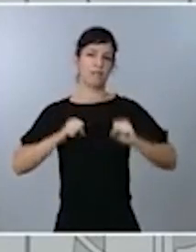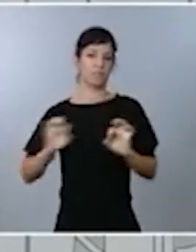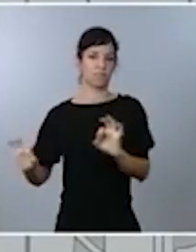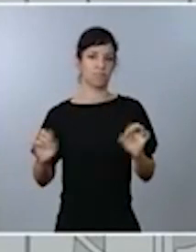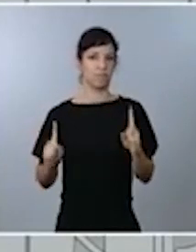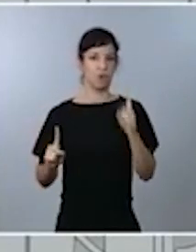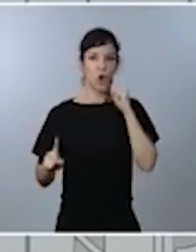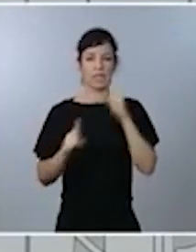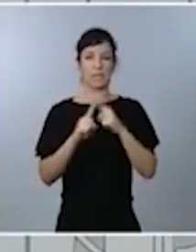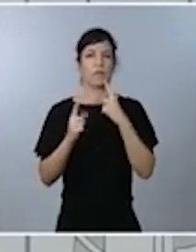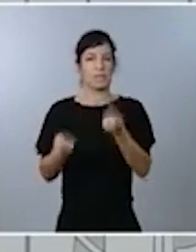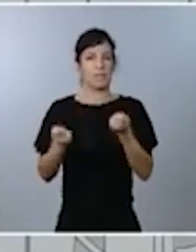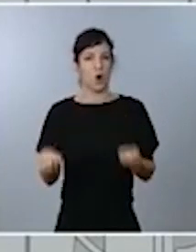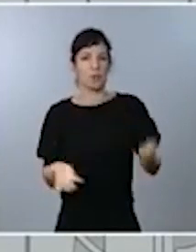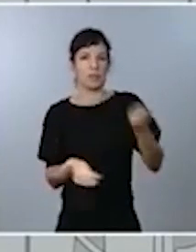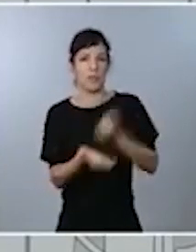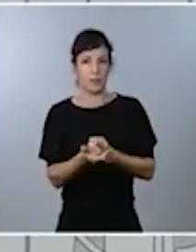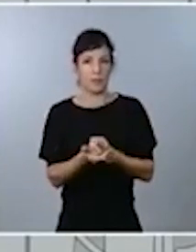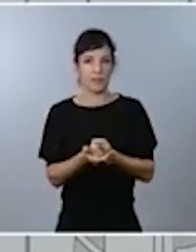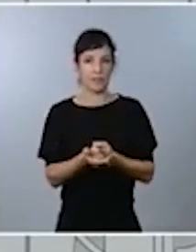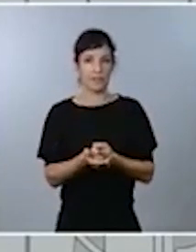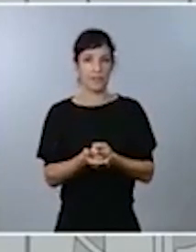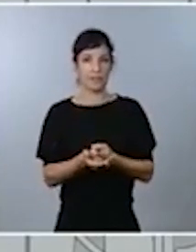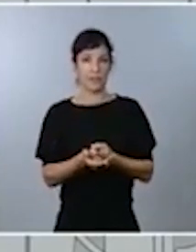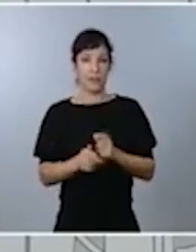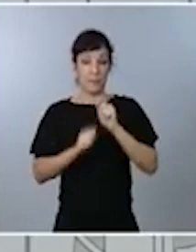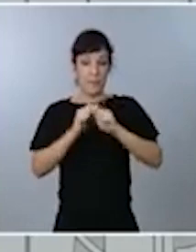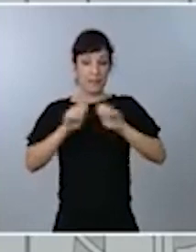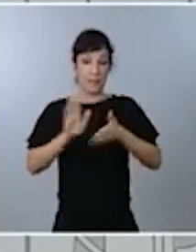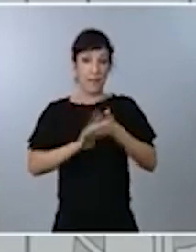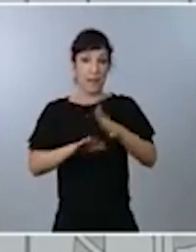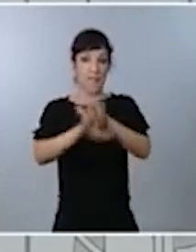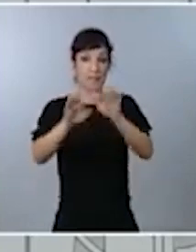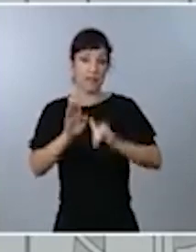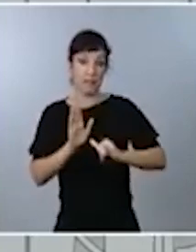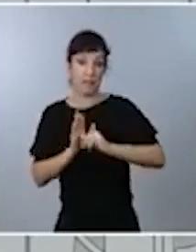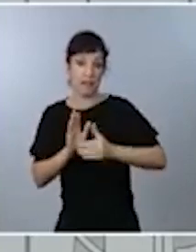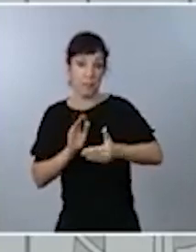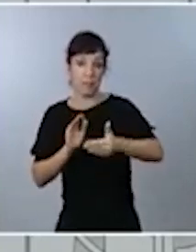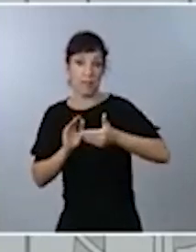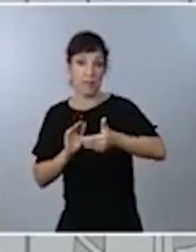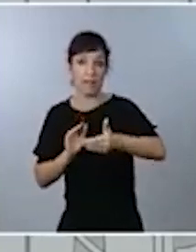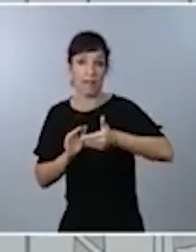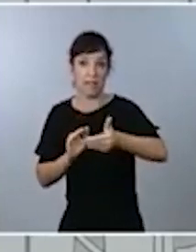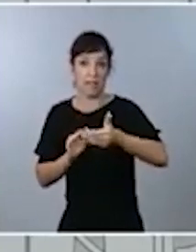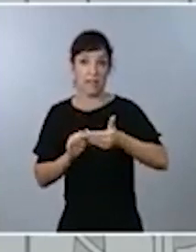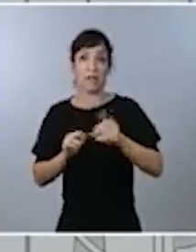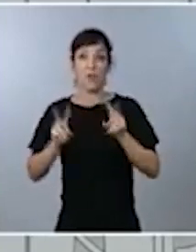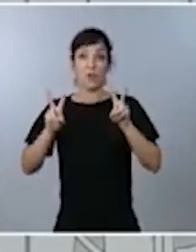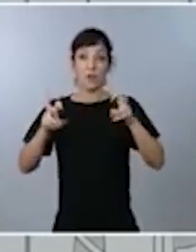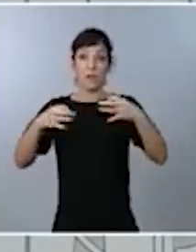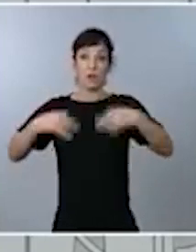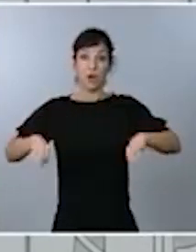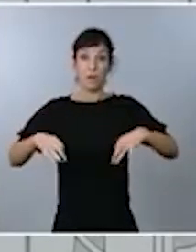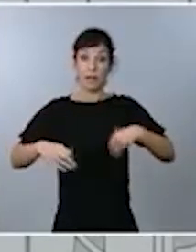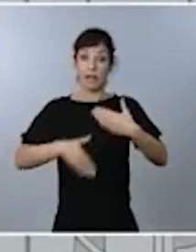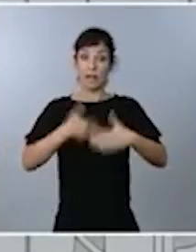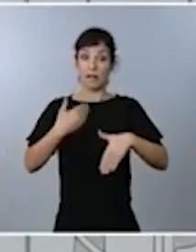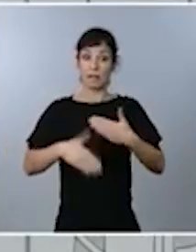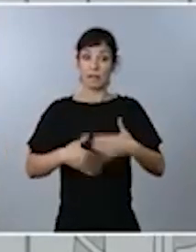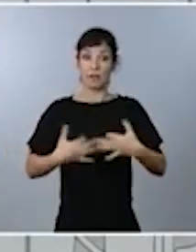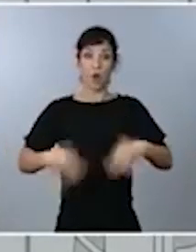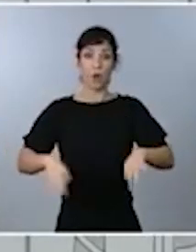Y estamos más cerca del final de esta pandemia. Falta menos tiempo para que la nueva normalidad pase a ser la normalidad a secas.